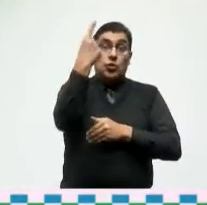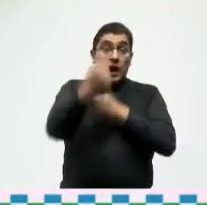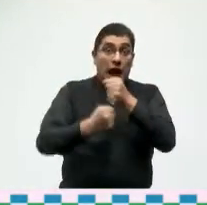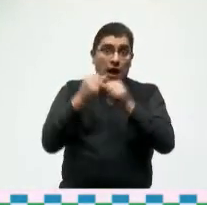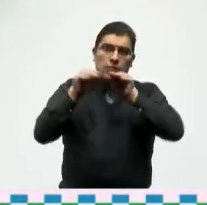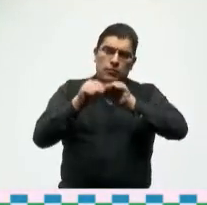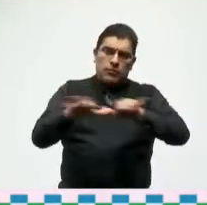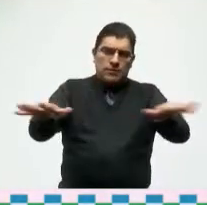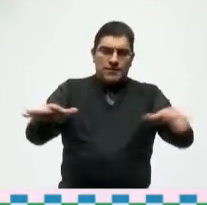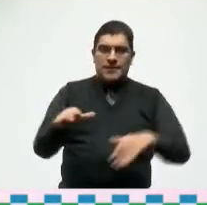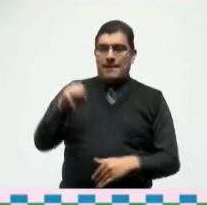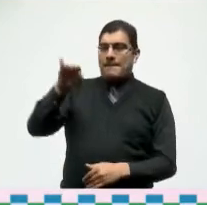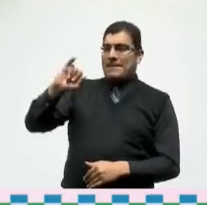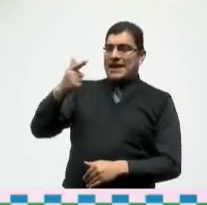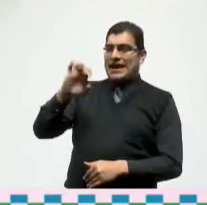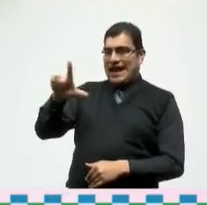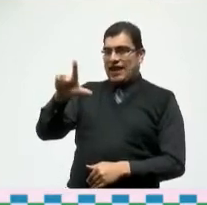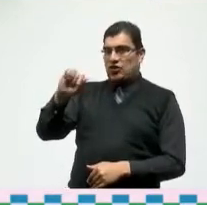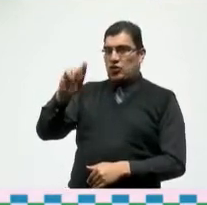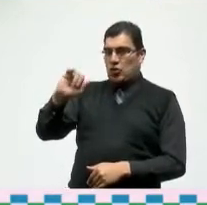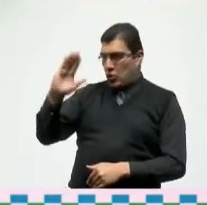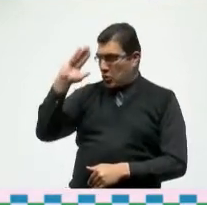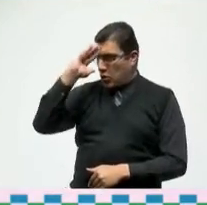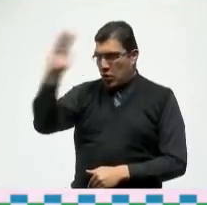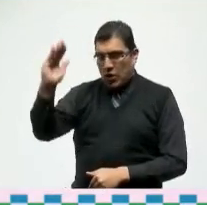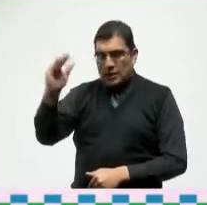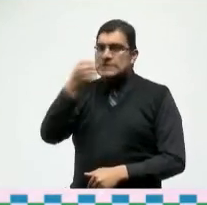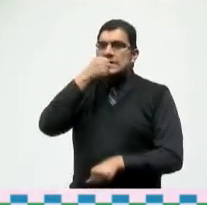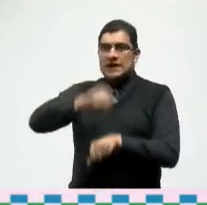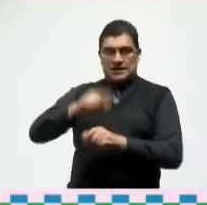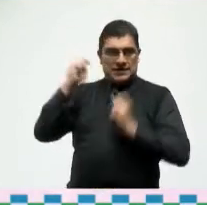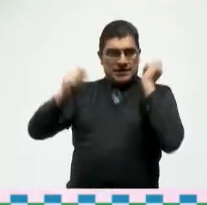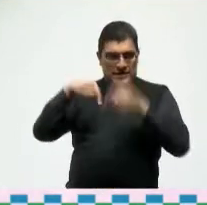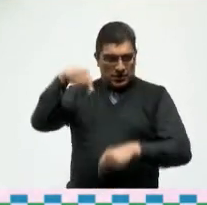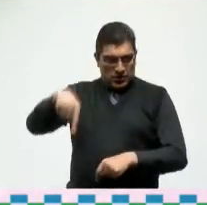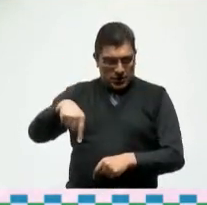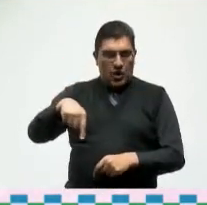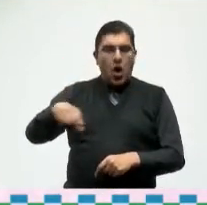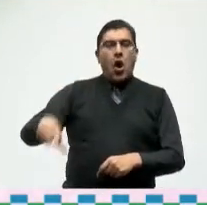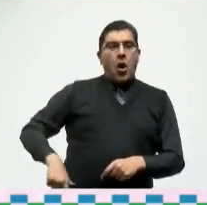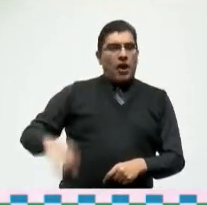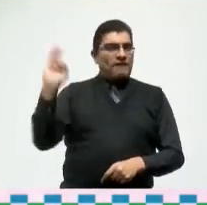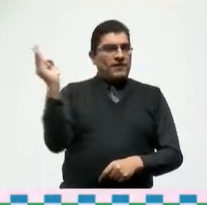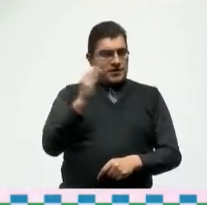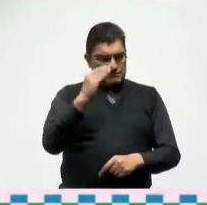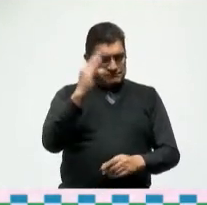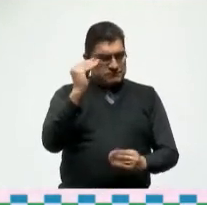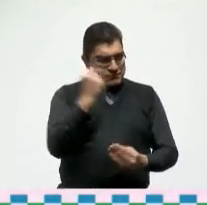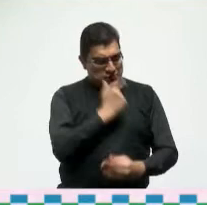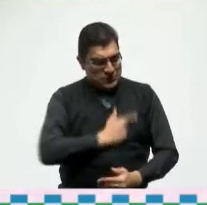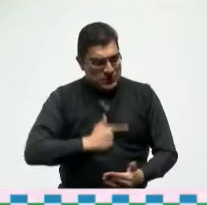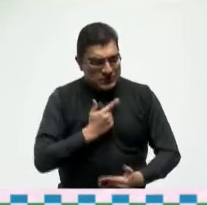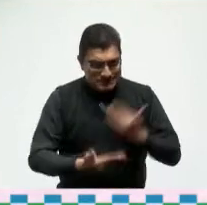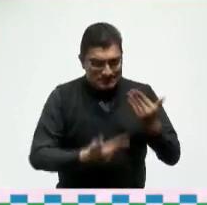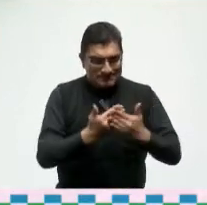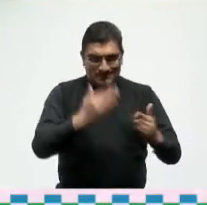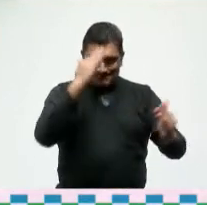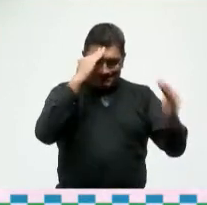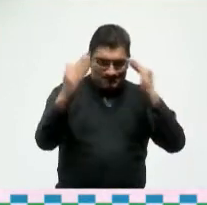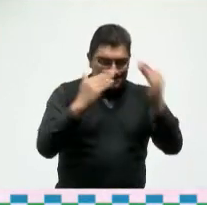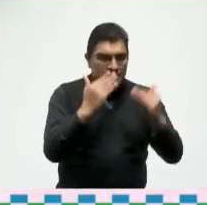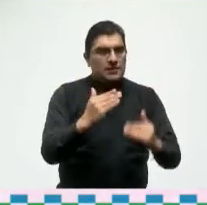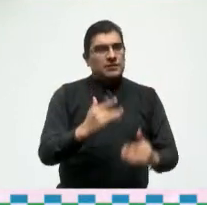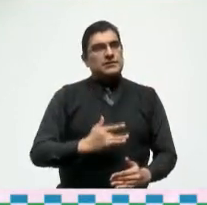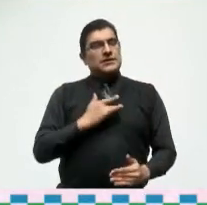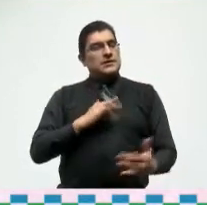saludo a don Miguel Torruco Marqués secretario de turismo del gobierno federal me da mucho gusto saludarlo y agradecer todas